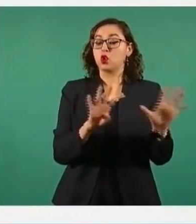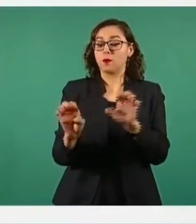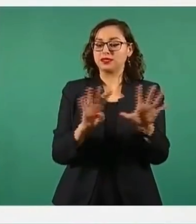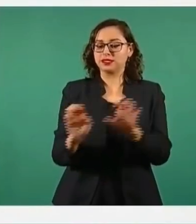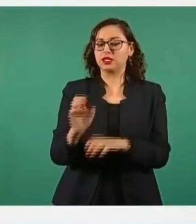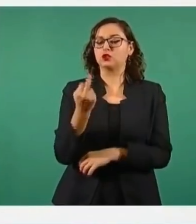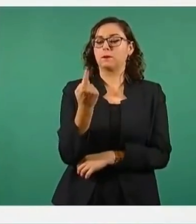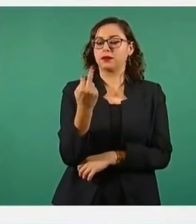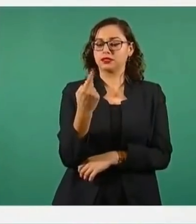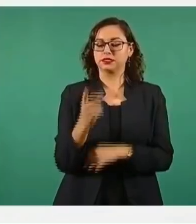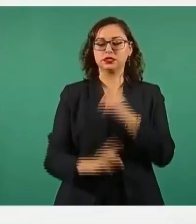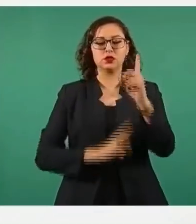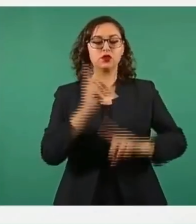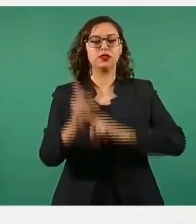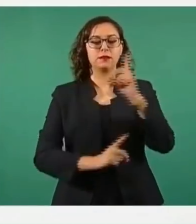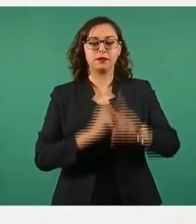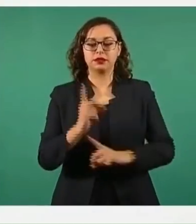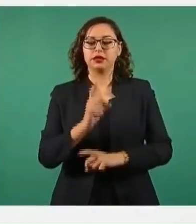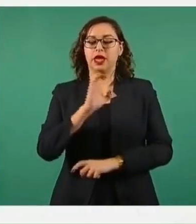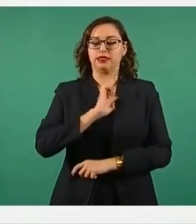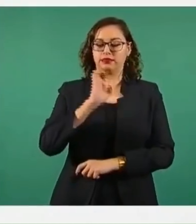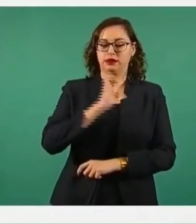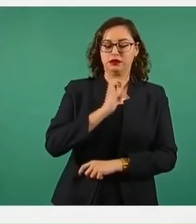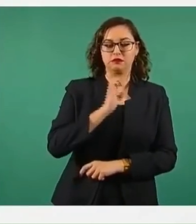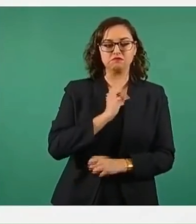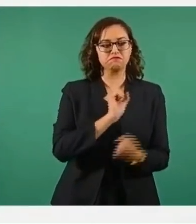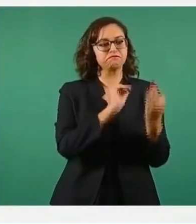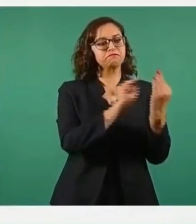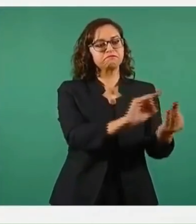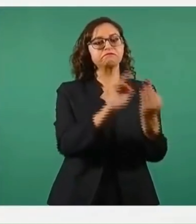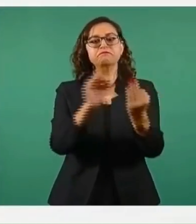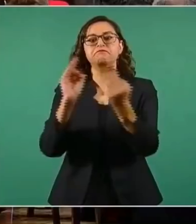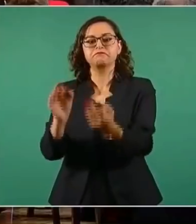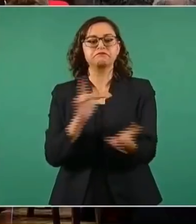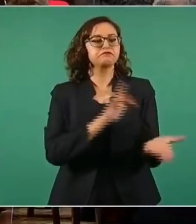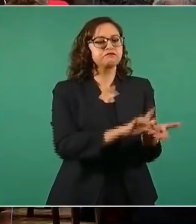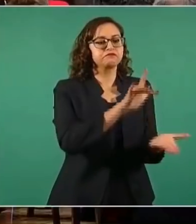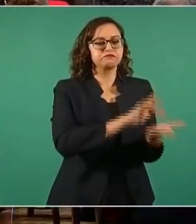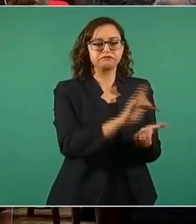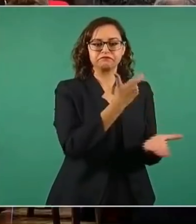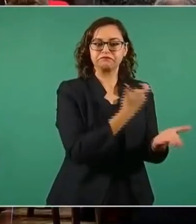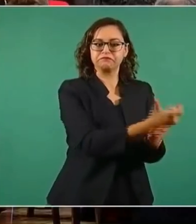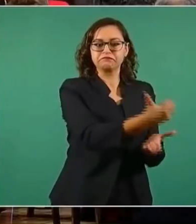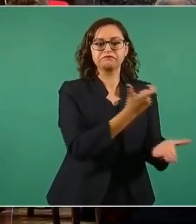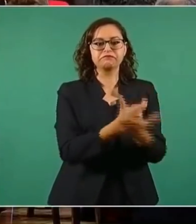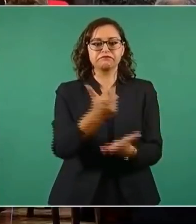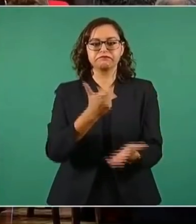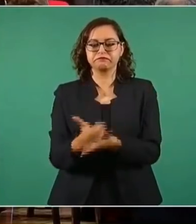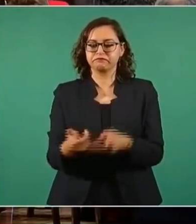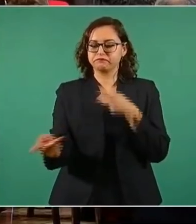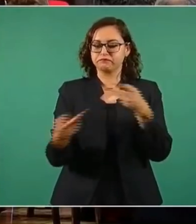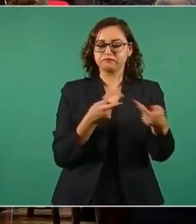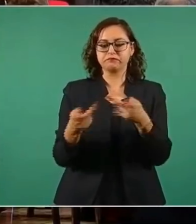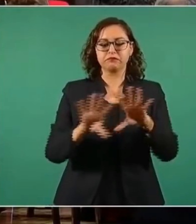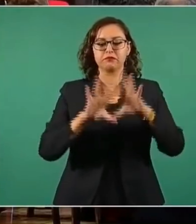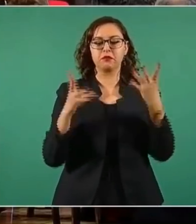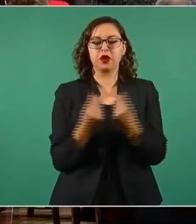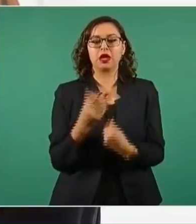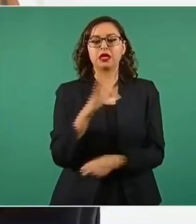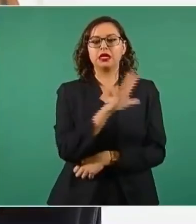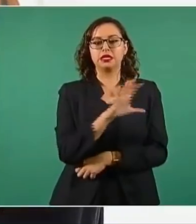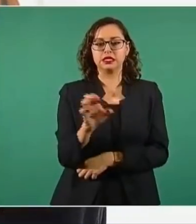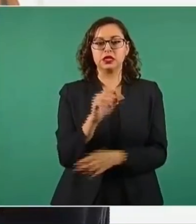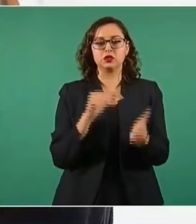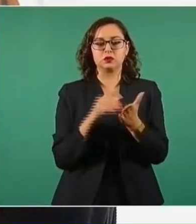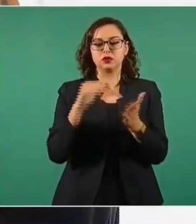entrenadores de alto rendimiento han recibido de manera directa apoyos para su preparación por un monto global de 500